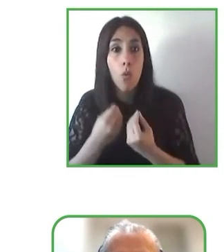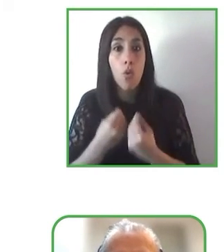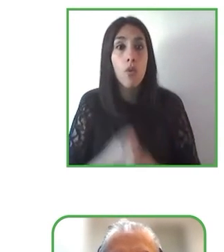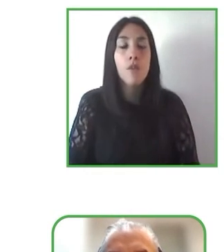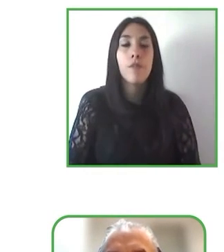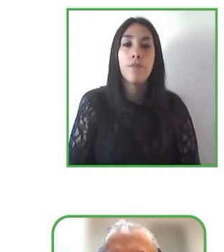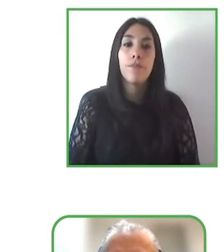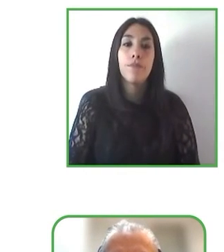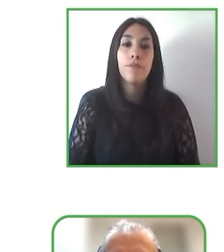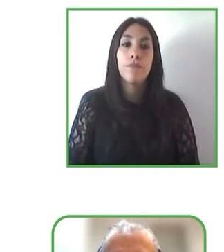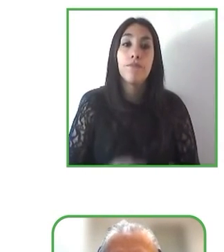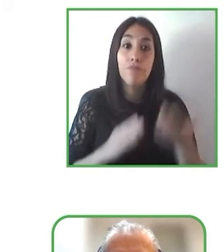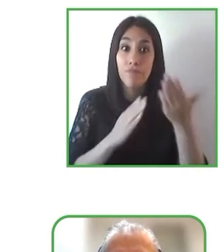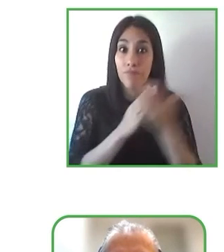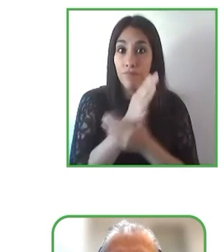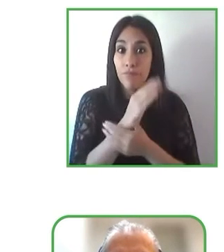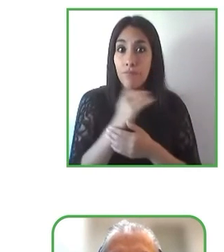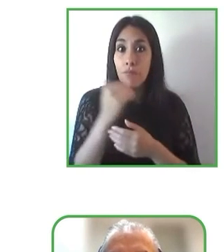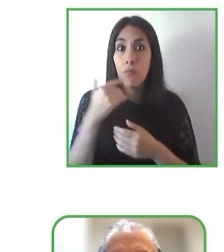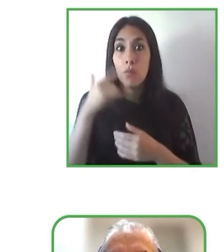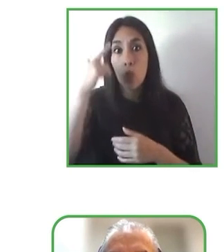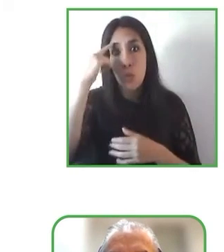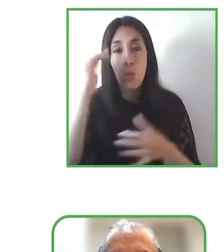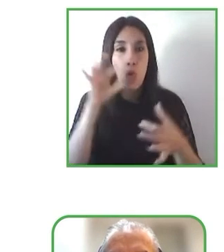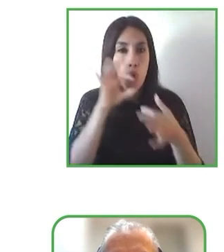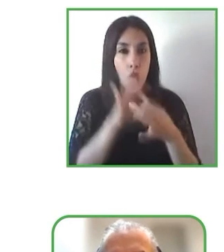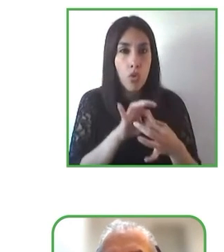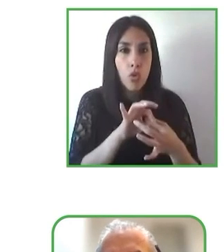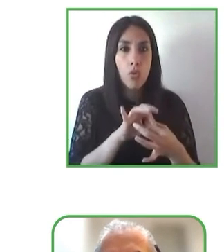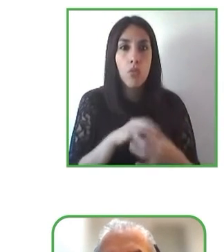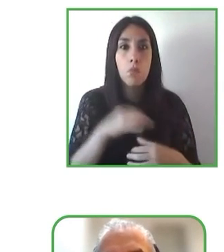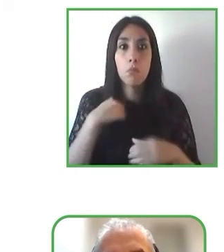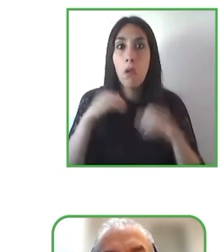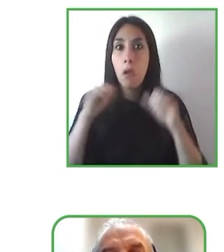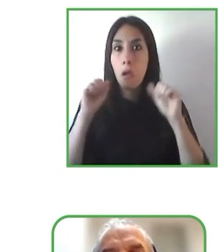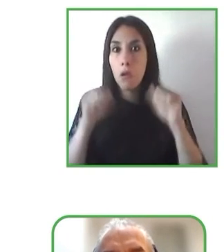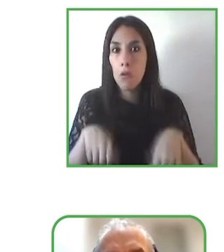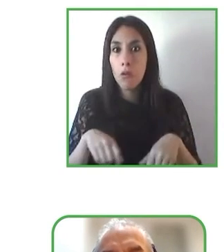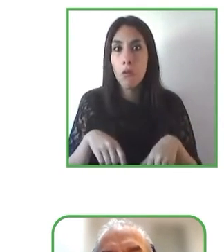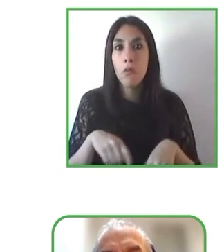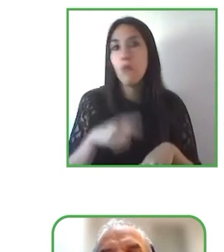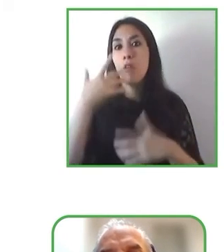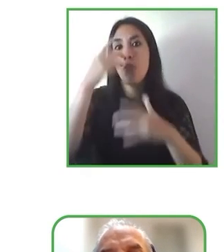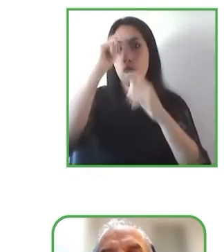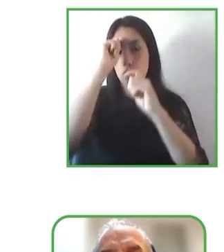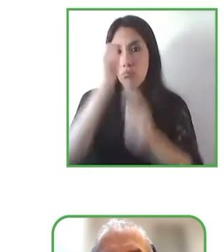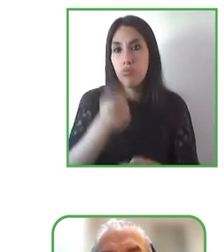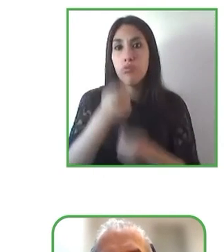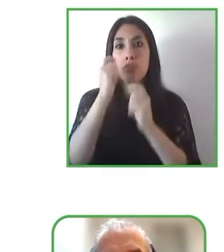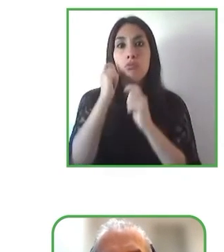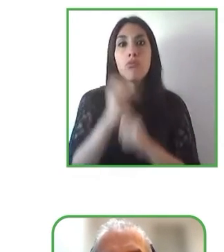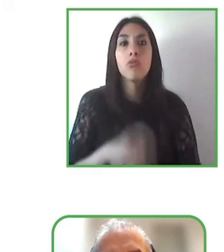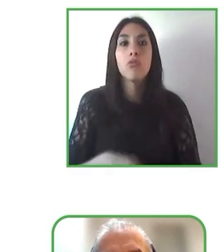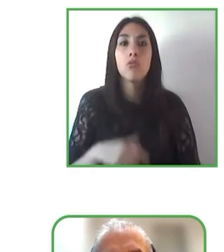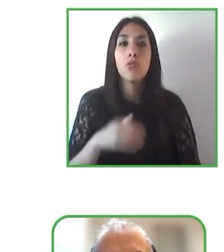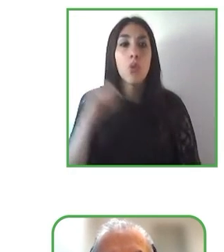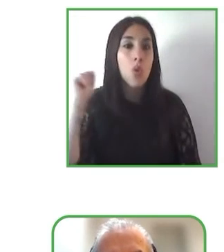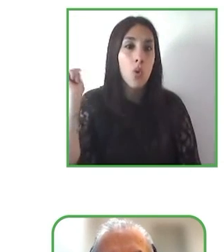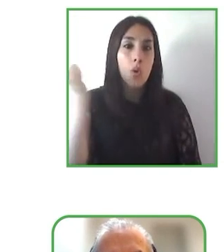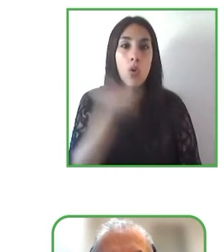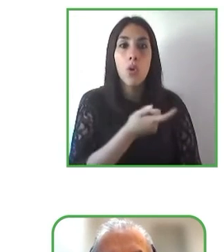reconocido universalmente todos y todas podemos construir un planeta más fácil